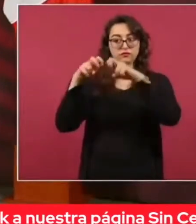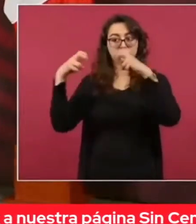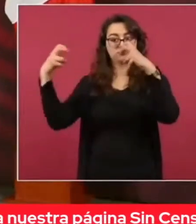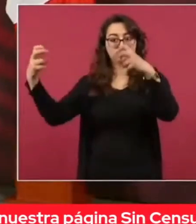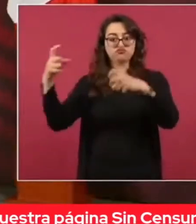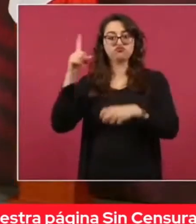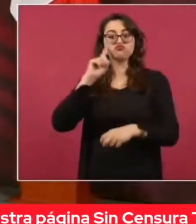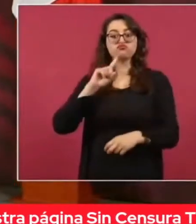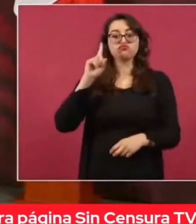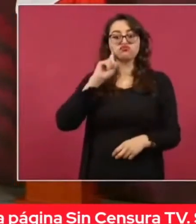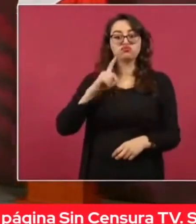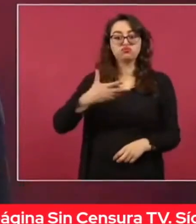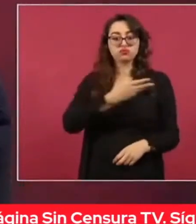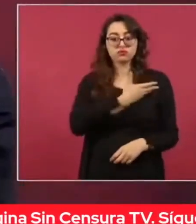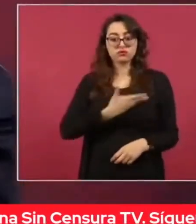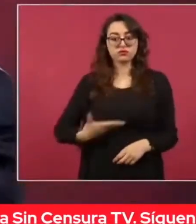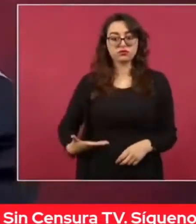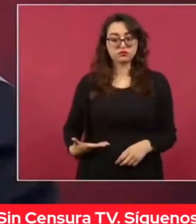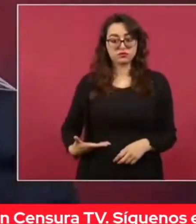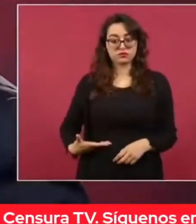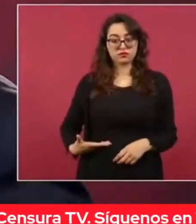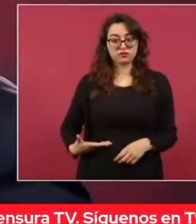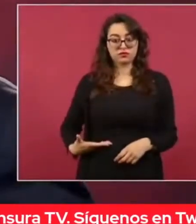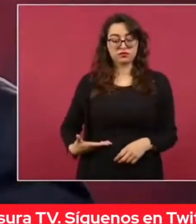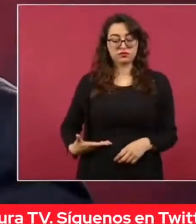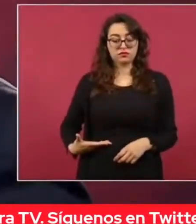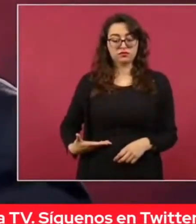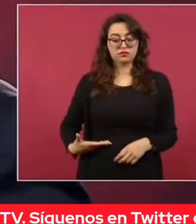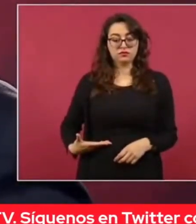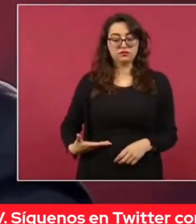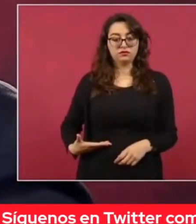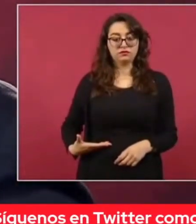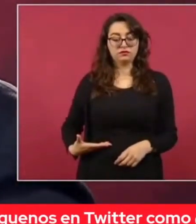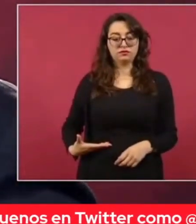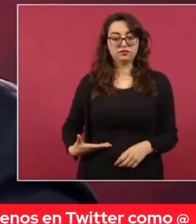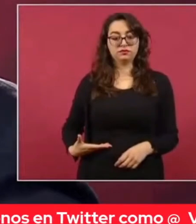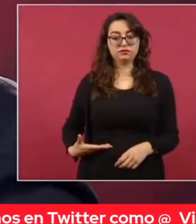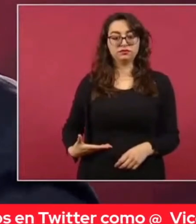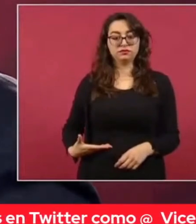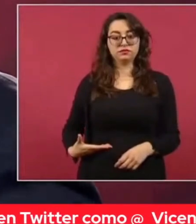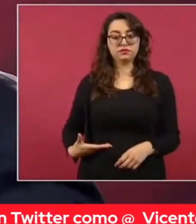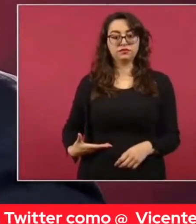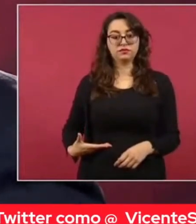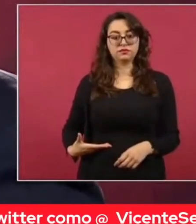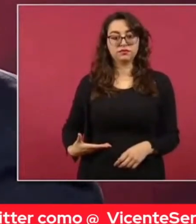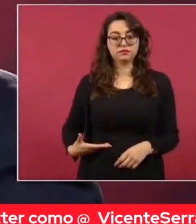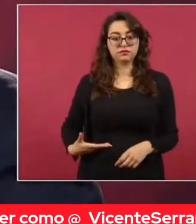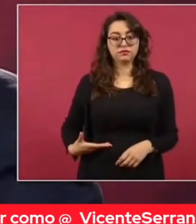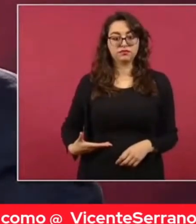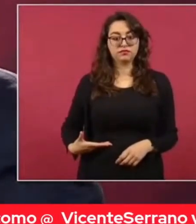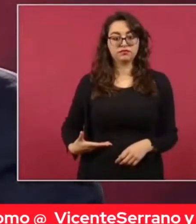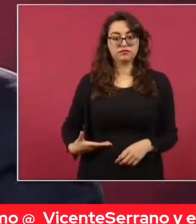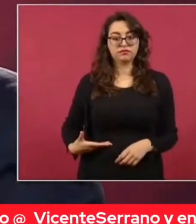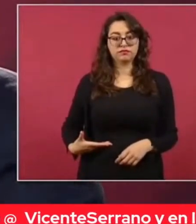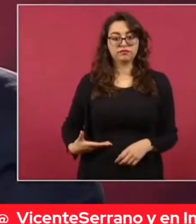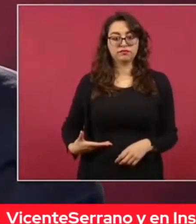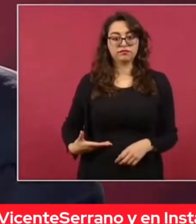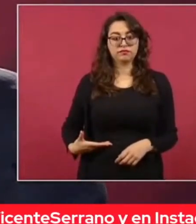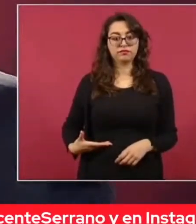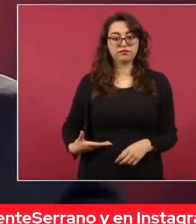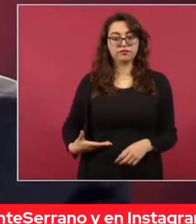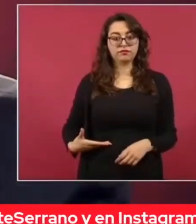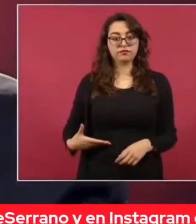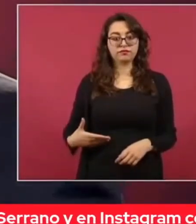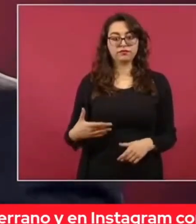no es eso de lo del chat,